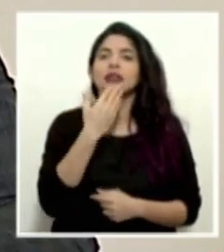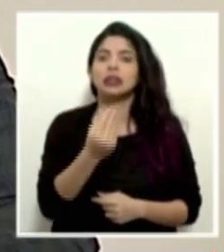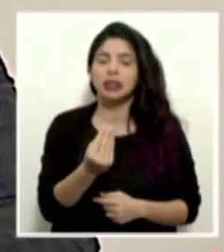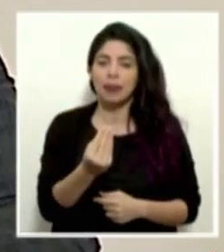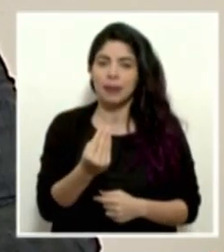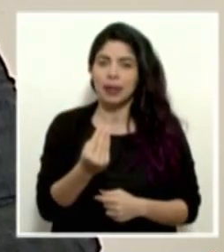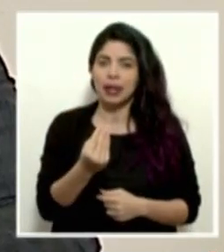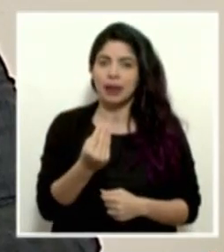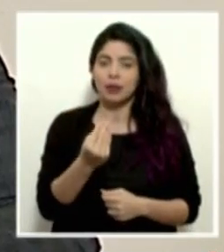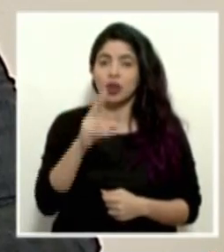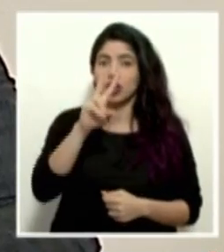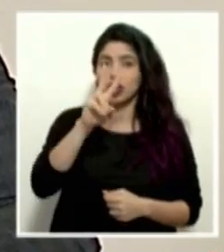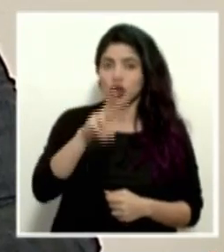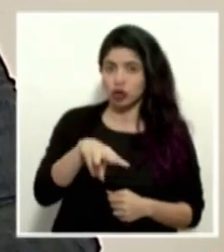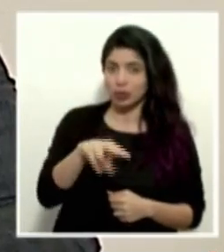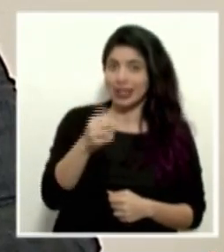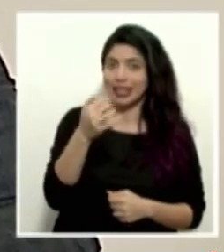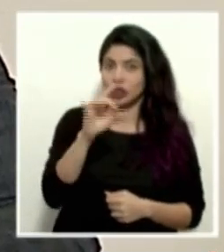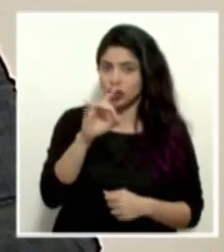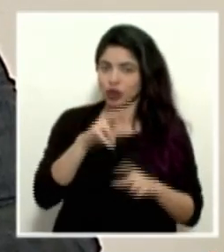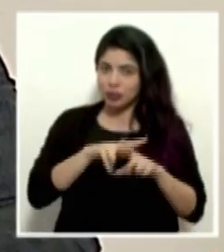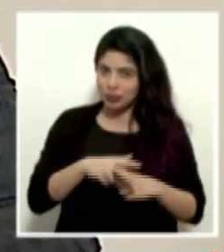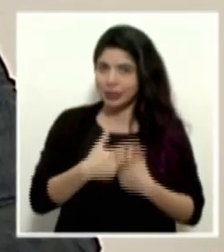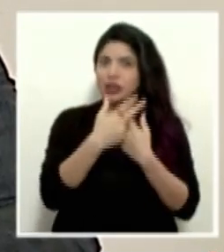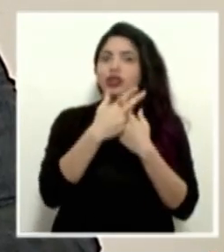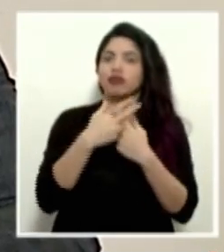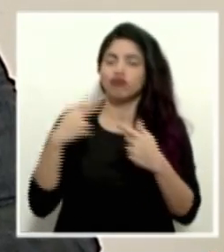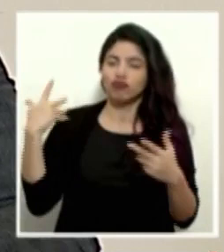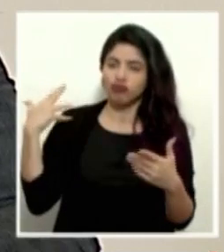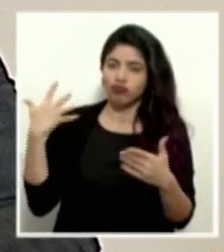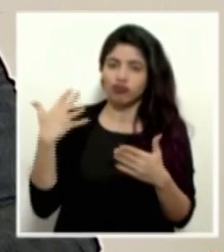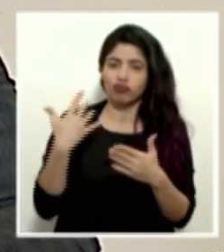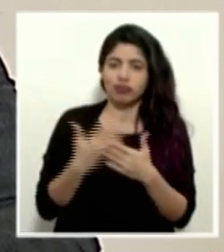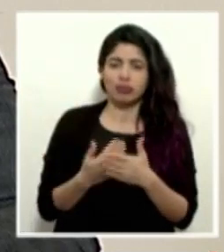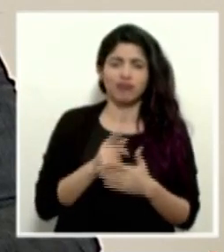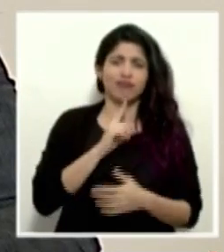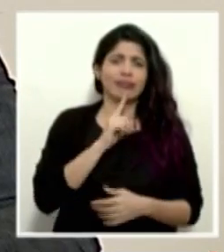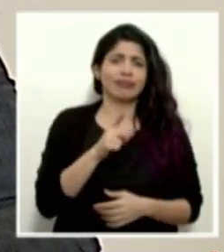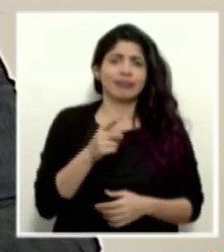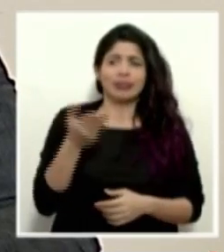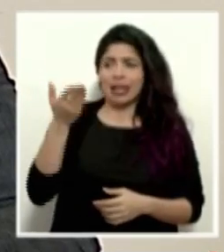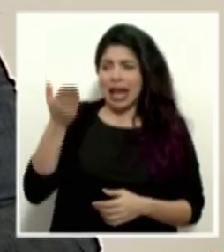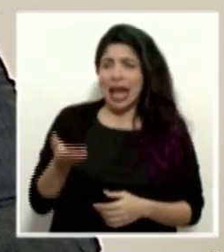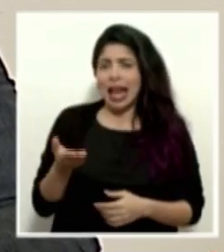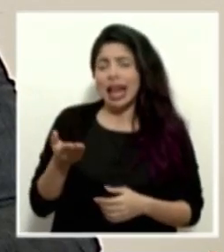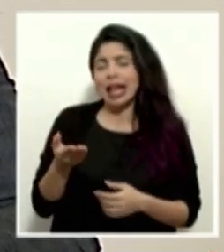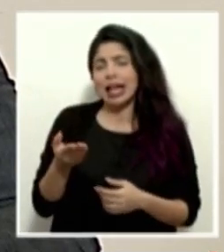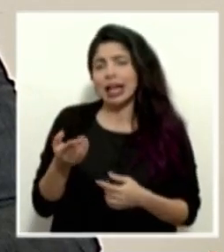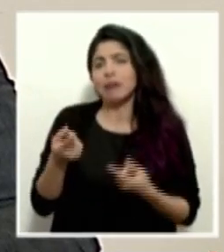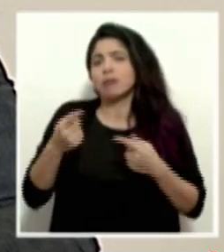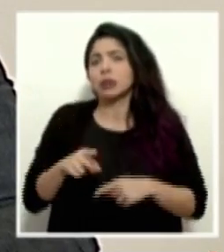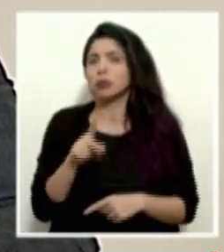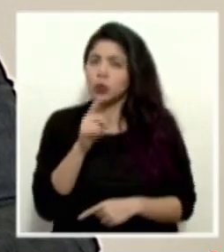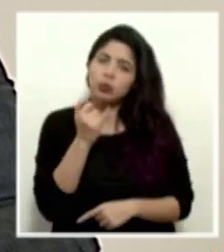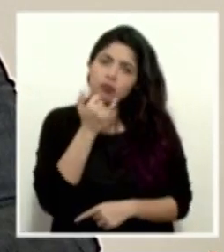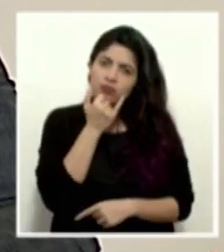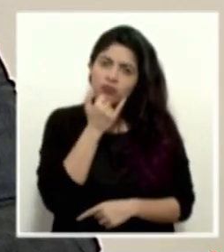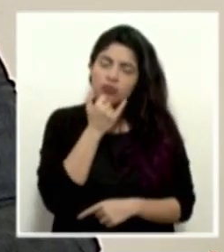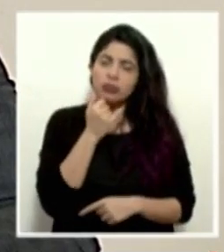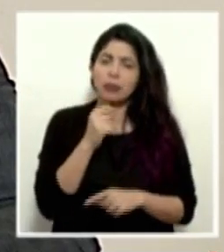del 2018. Es un hecho que él pues cometió una falta,